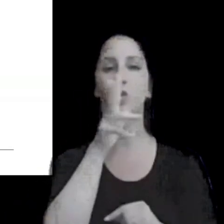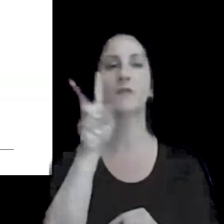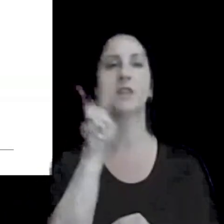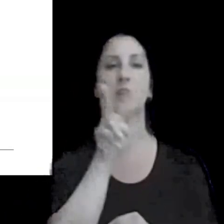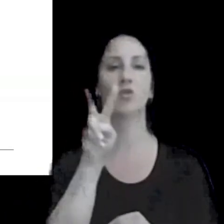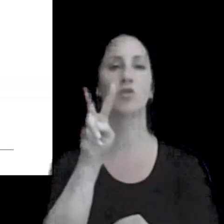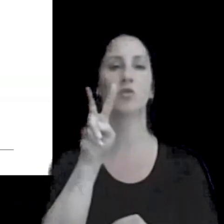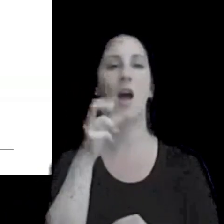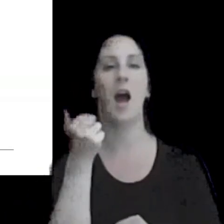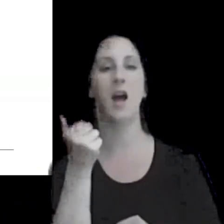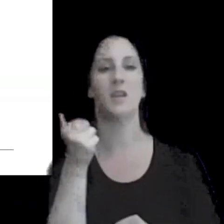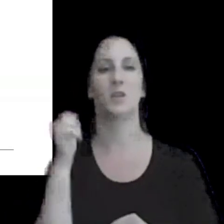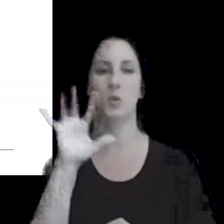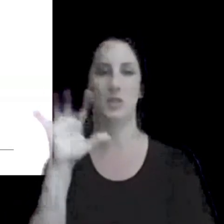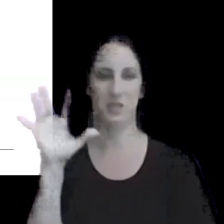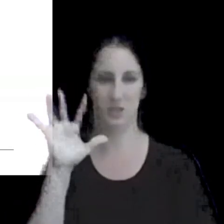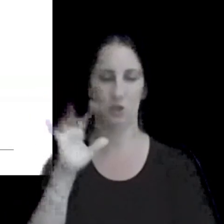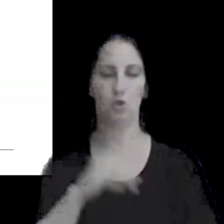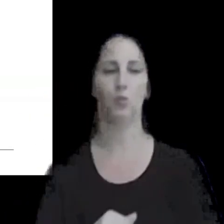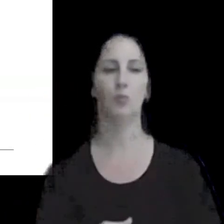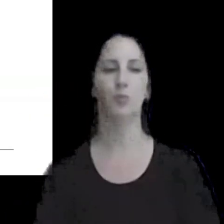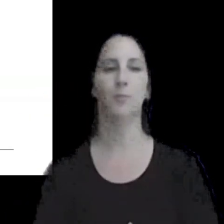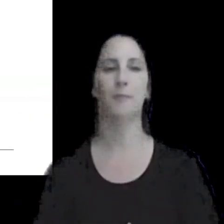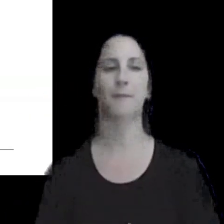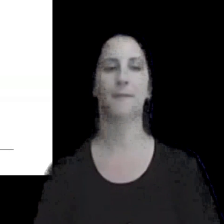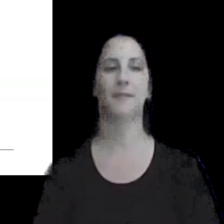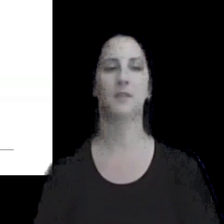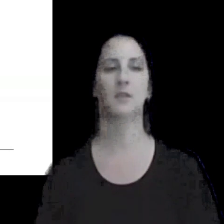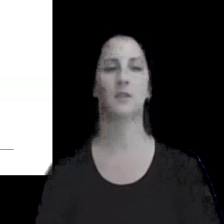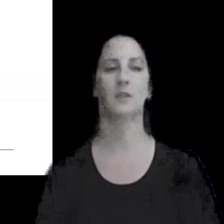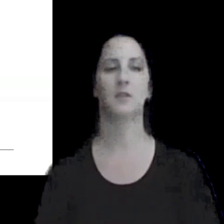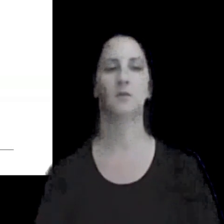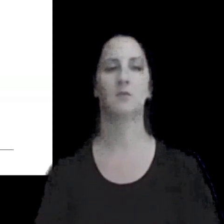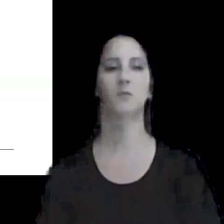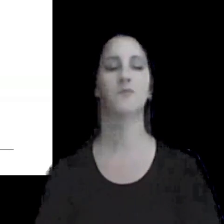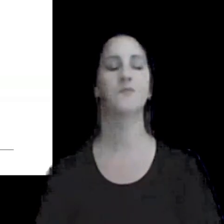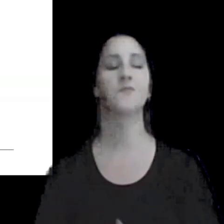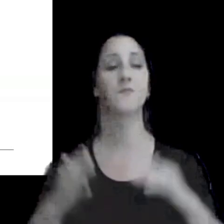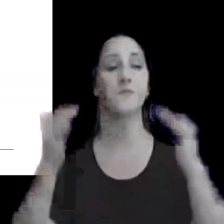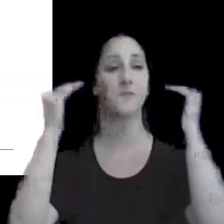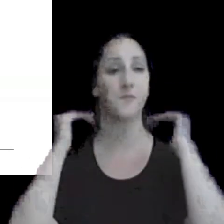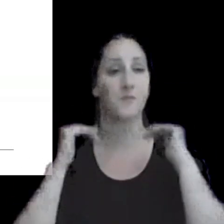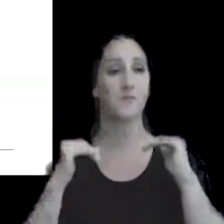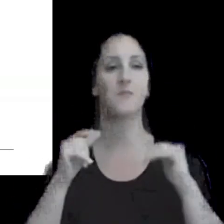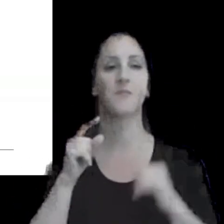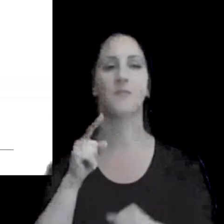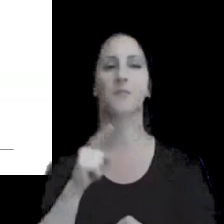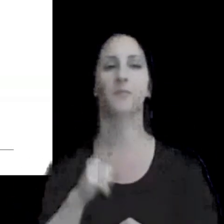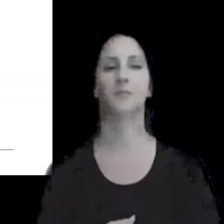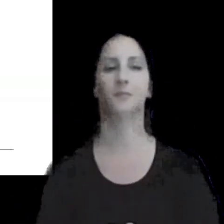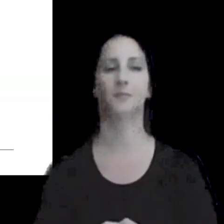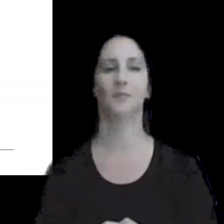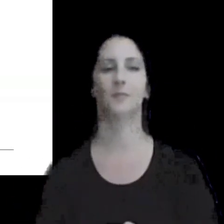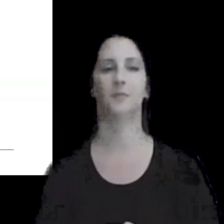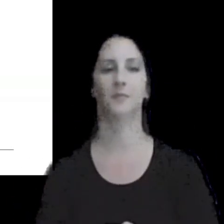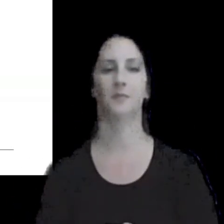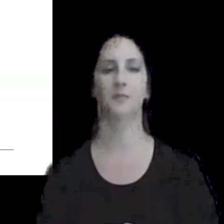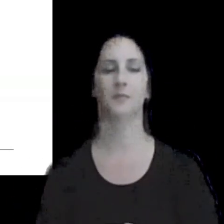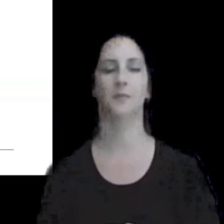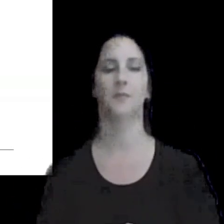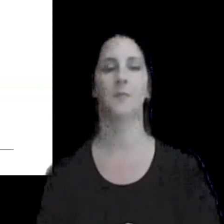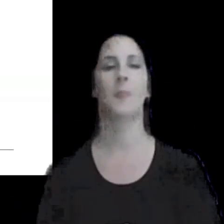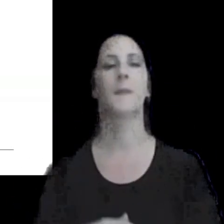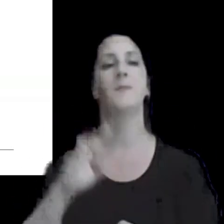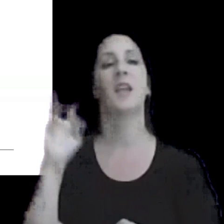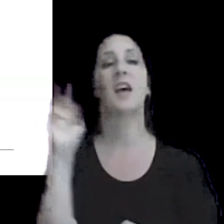y 22 a 55 luego encontramos una serie de